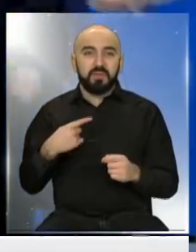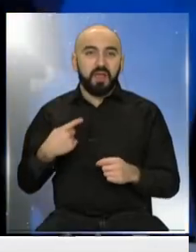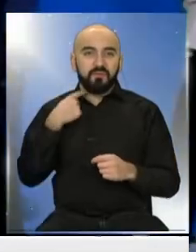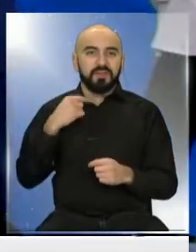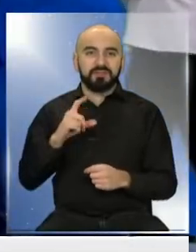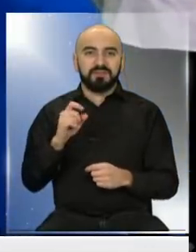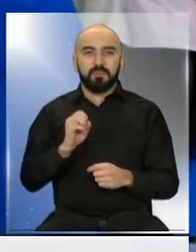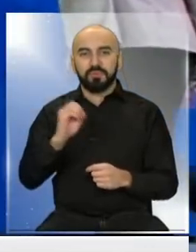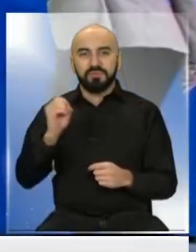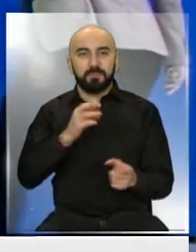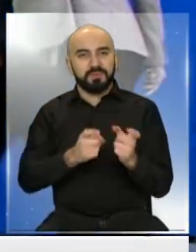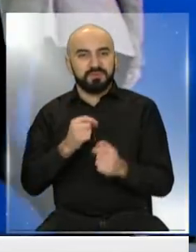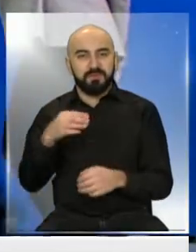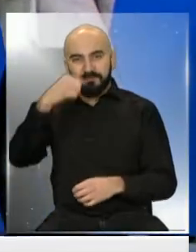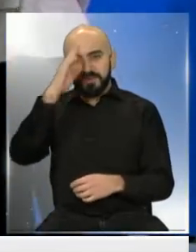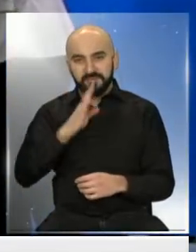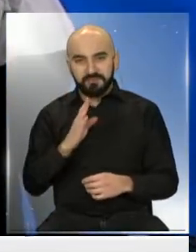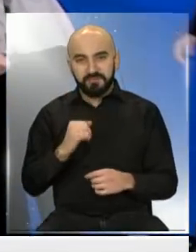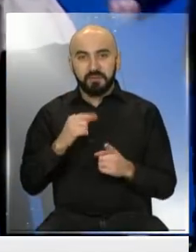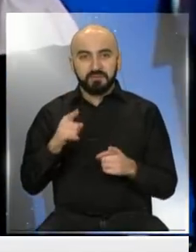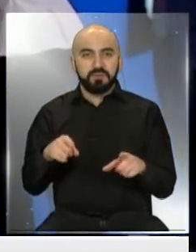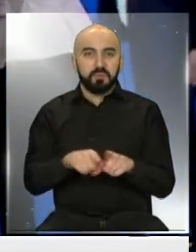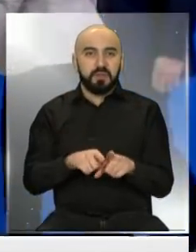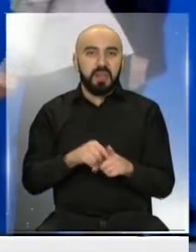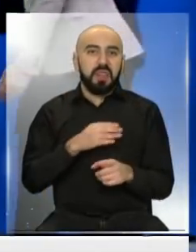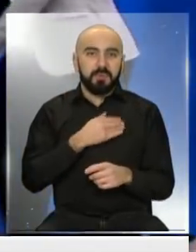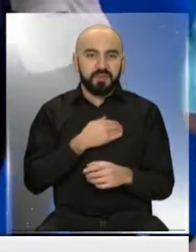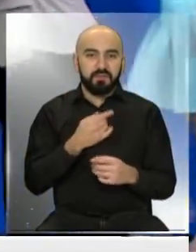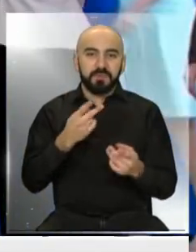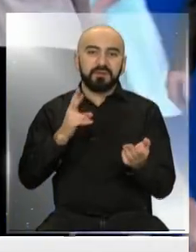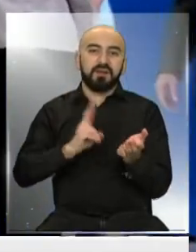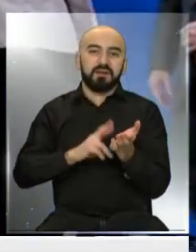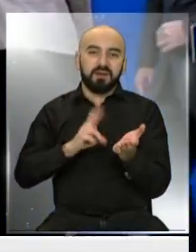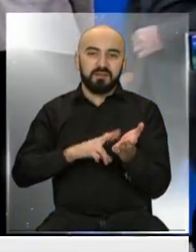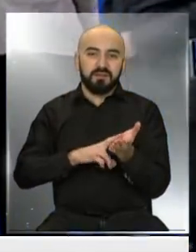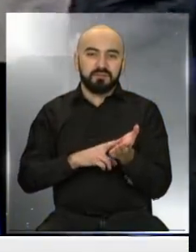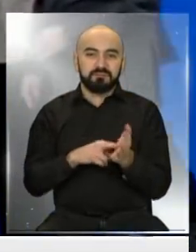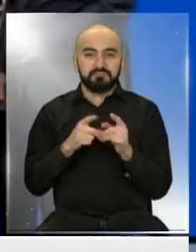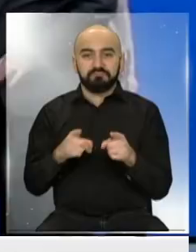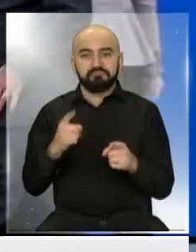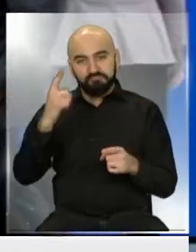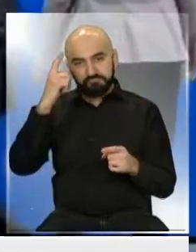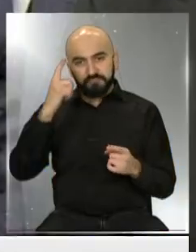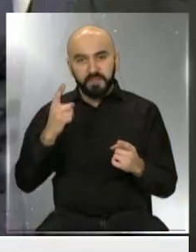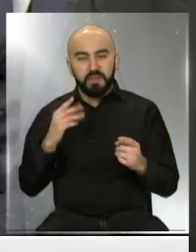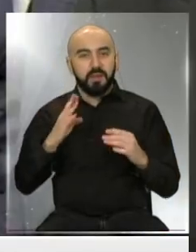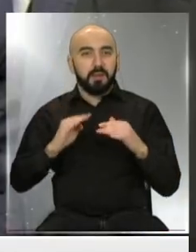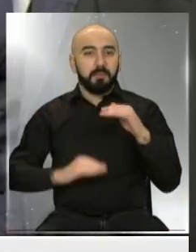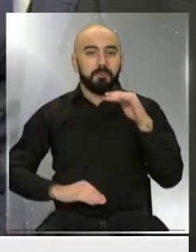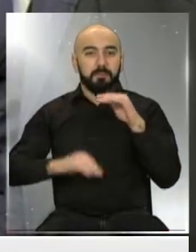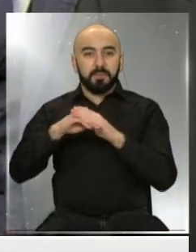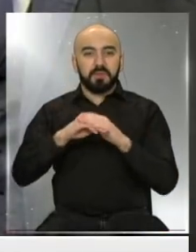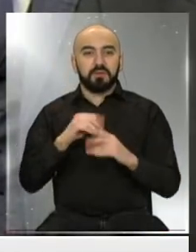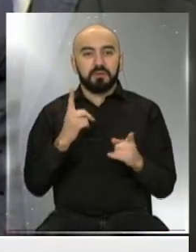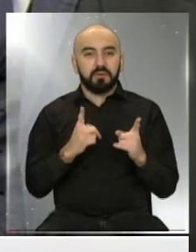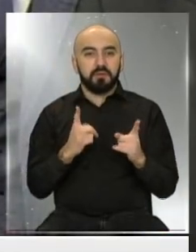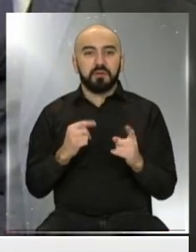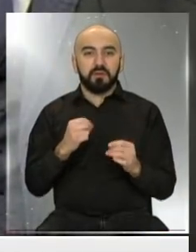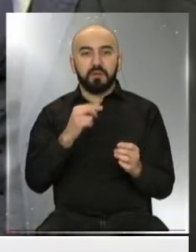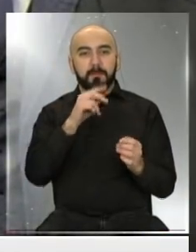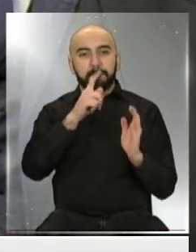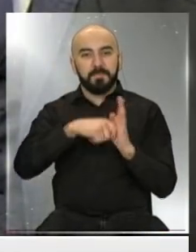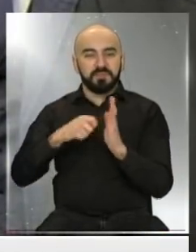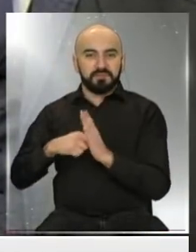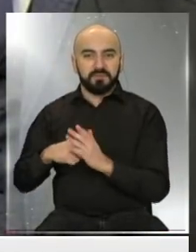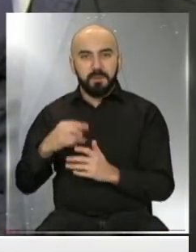la población brasileña, lo cual es infelizmente una realidad. Se estima que el PIC sea en Brasil los meses de mayo